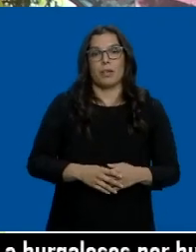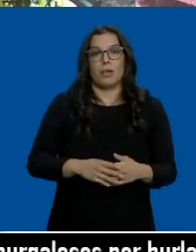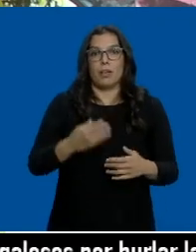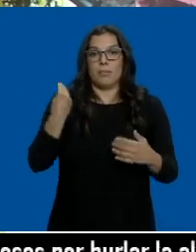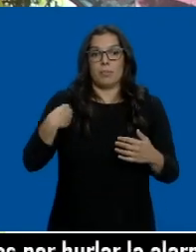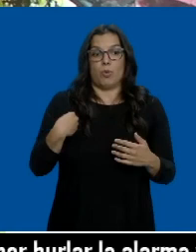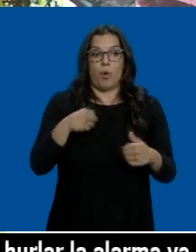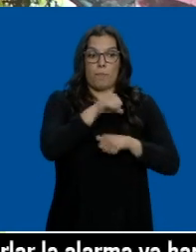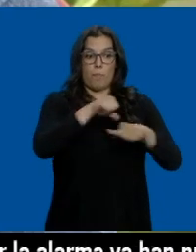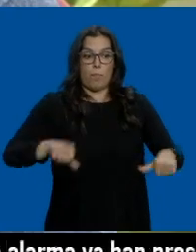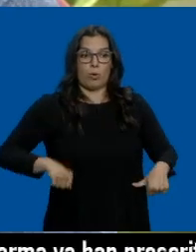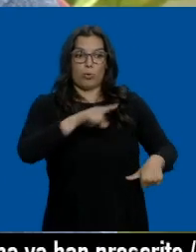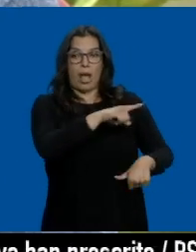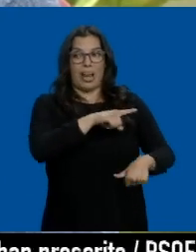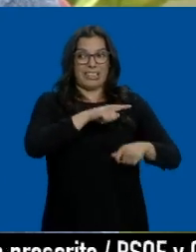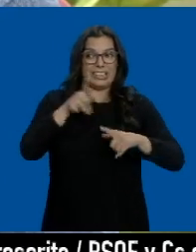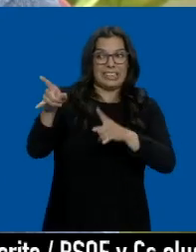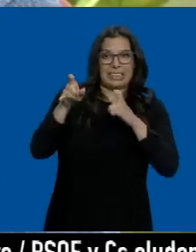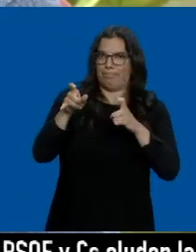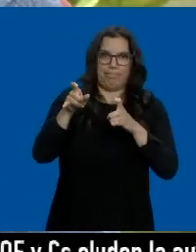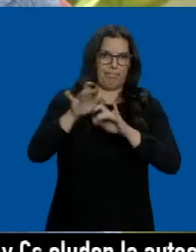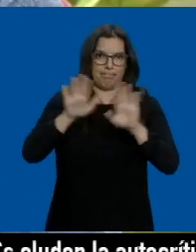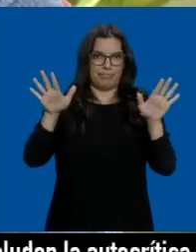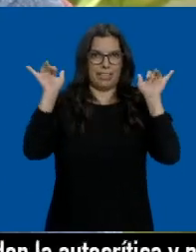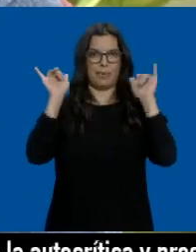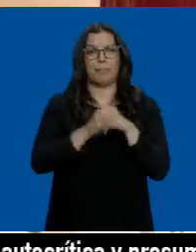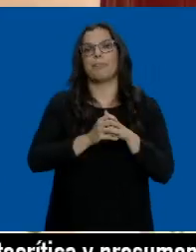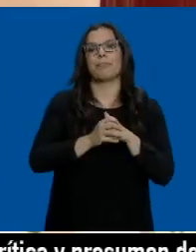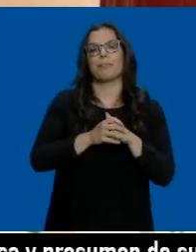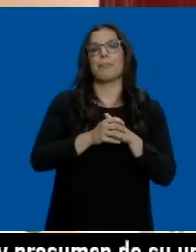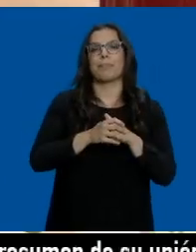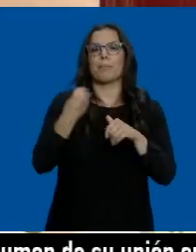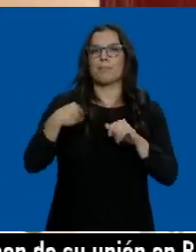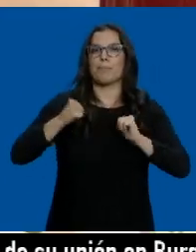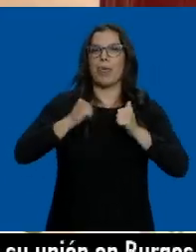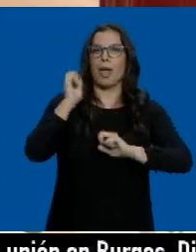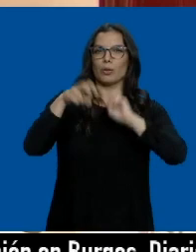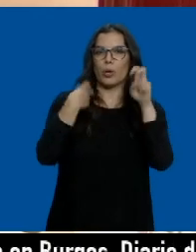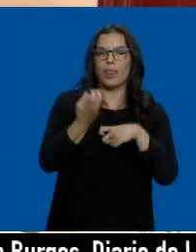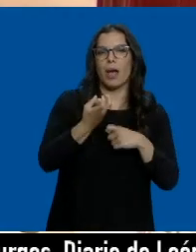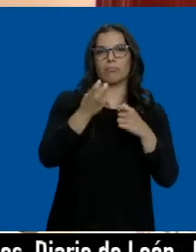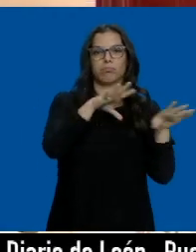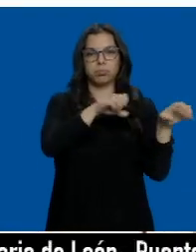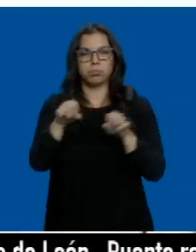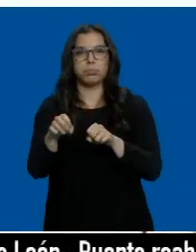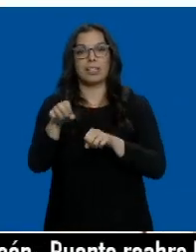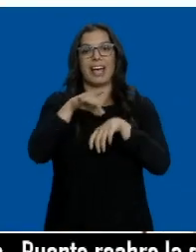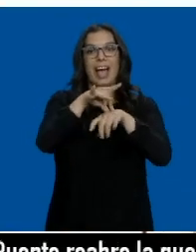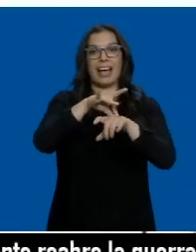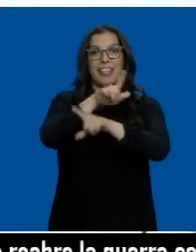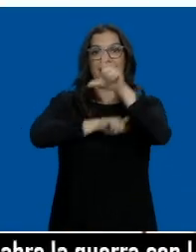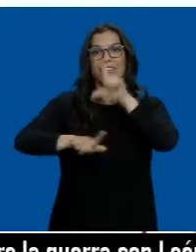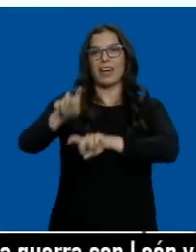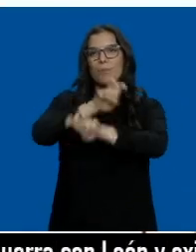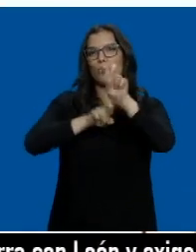vecino Portugal se está vendiendo. Las reservas aumentan, los catálogos comienzan a actualizarse. Y las agencias de viaje buscan tu próximo